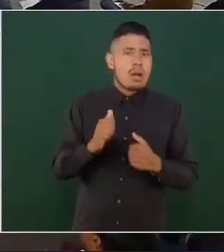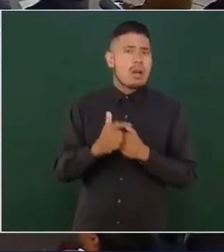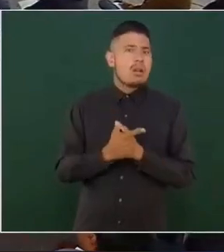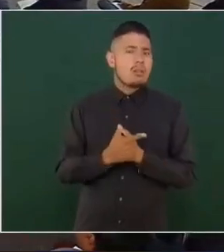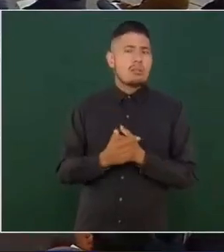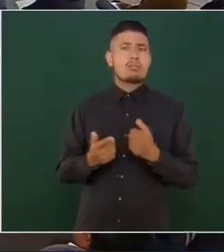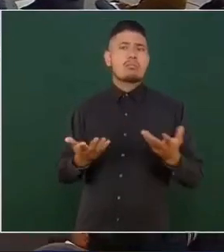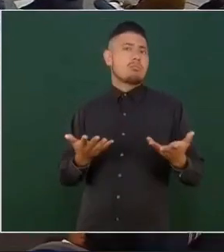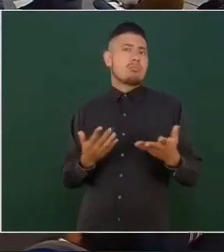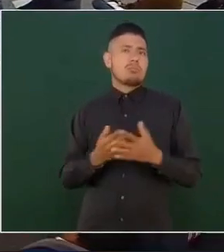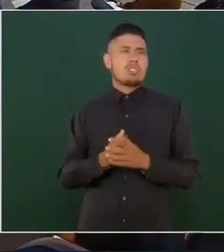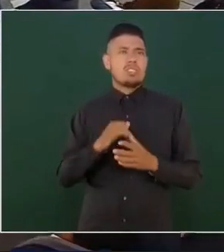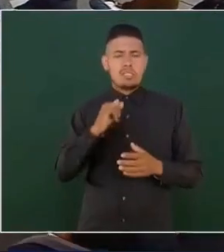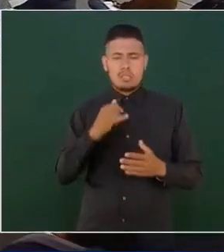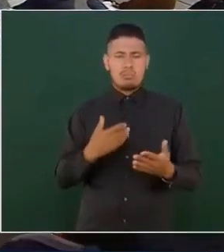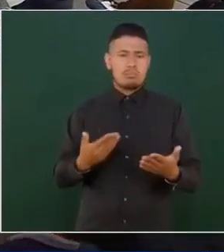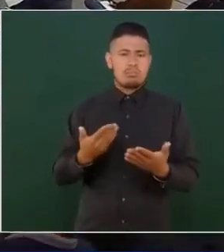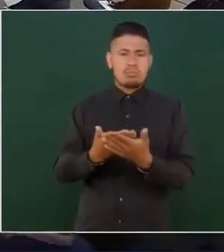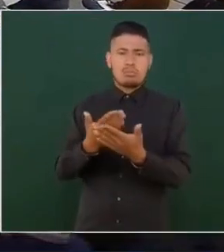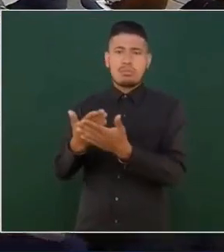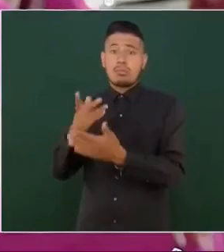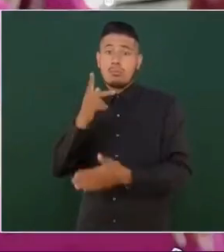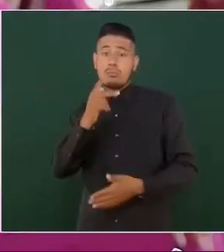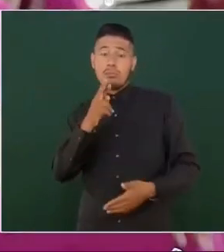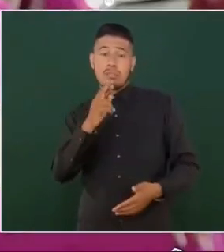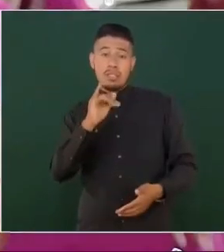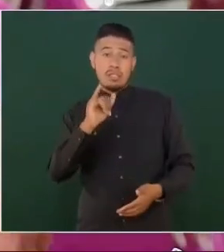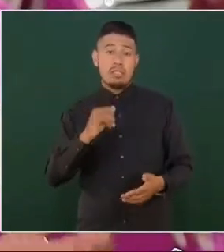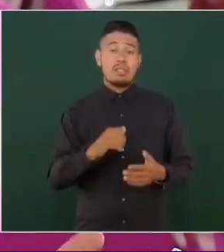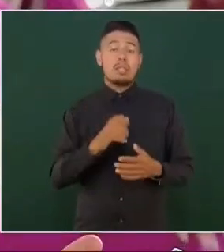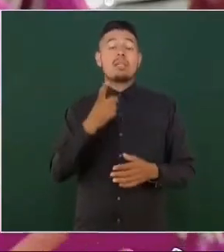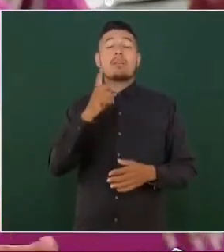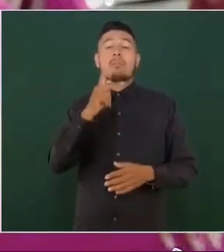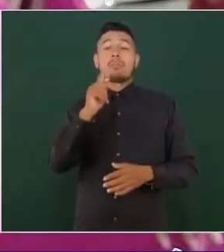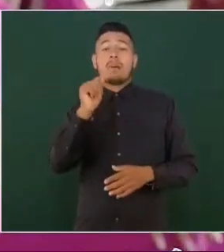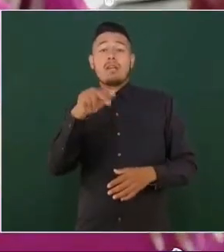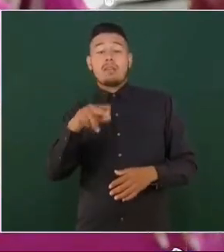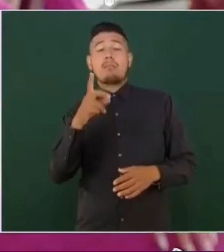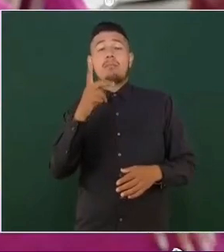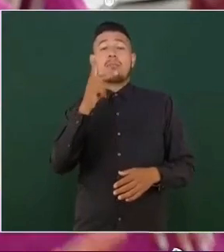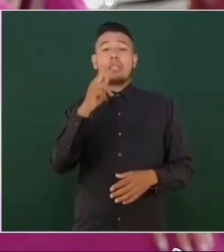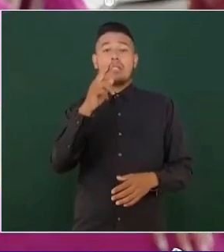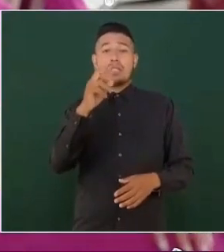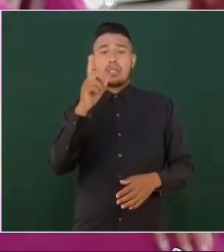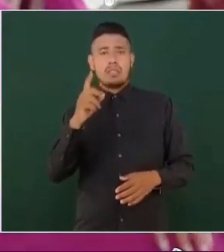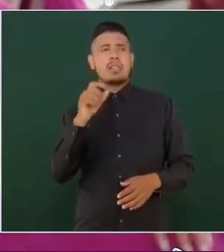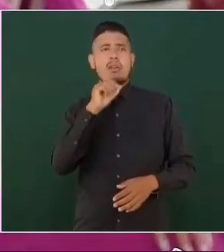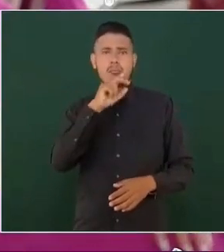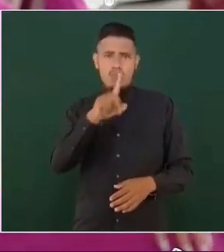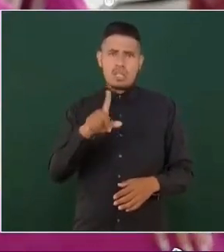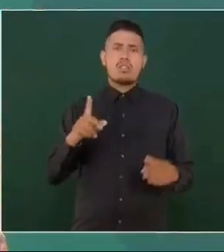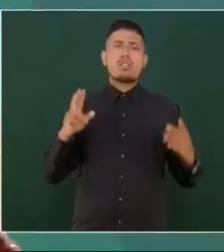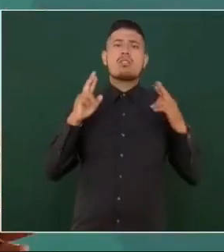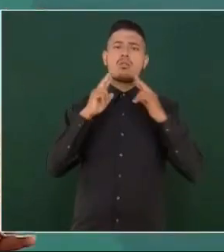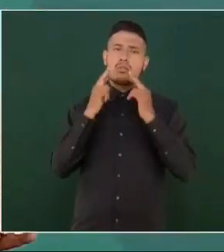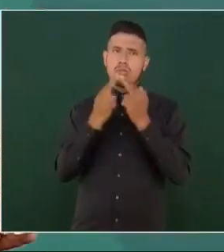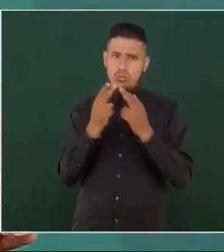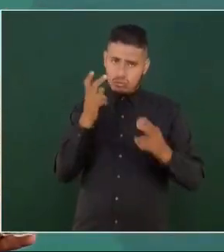preguntarle si lo solicitan los líderes del PAN y del PRD, ¿también habrá reunión con ellos?